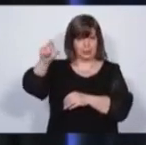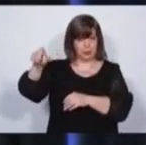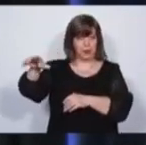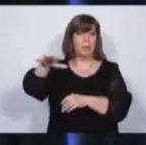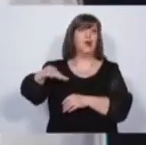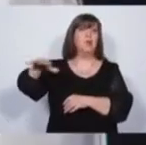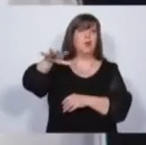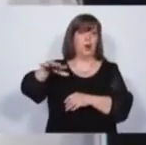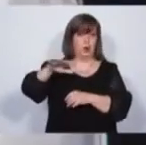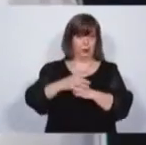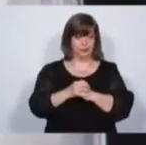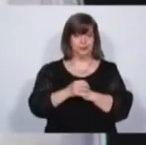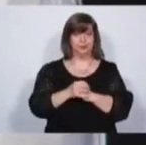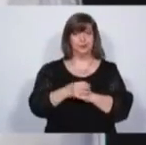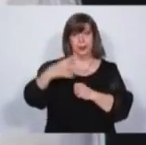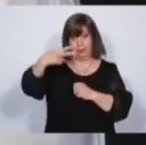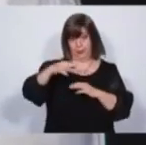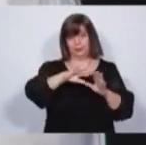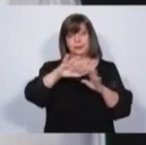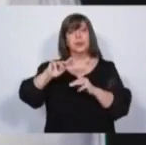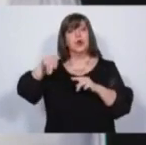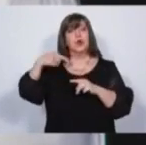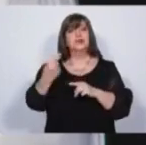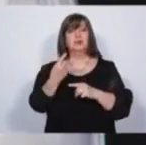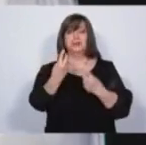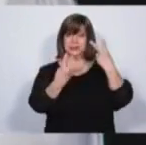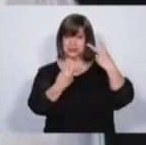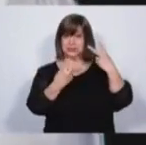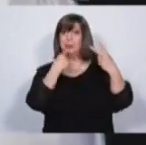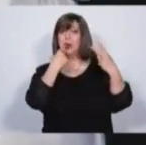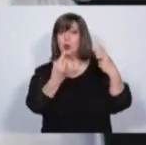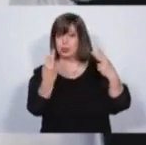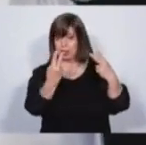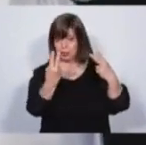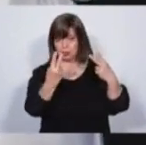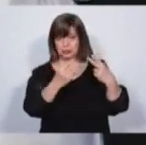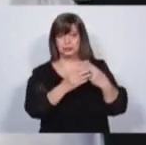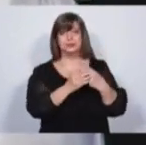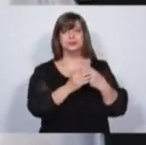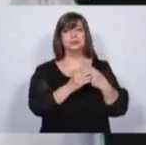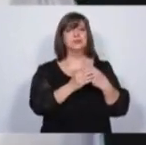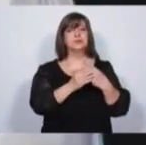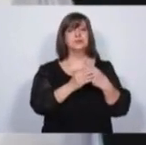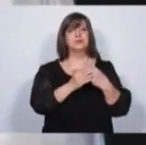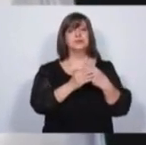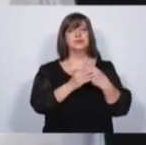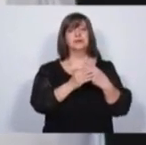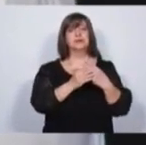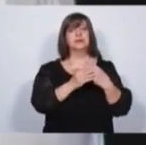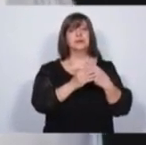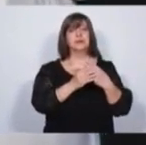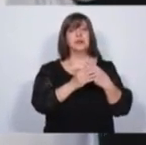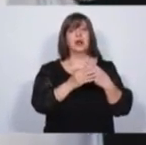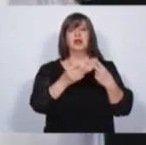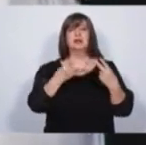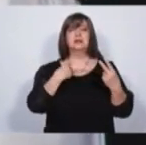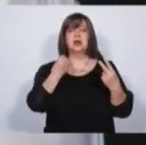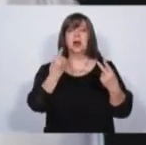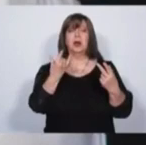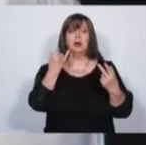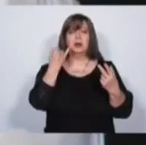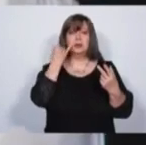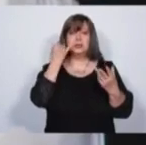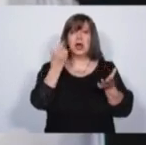Muchas gracias, candidato. Bueno, la segunda pregunta tiene que ver con seguridad. ¿Con qué elementos